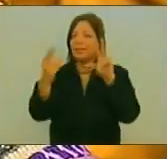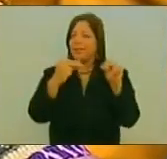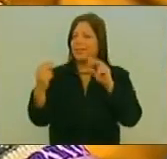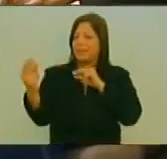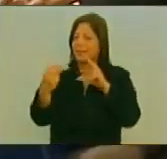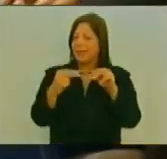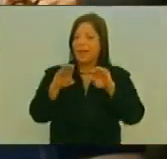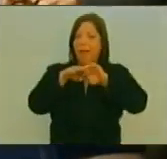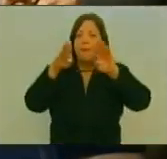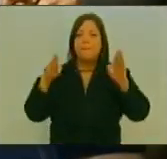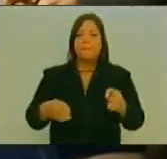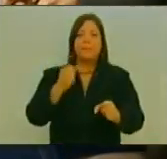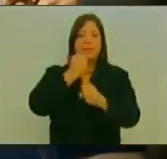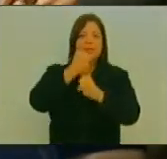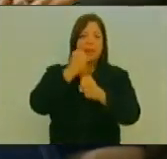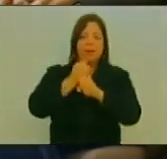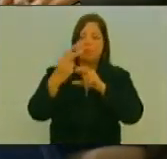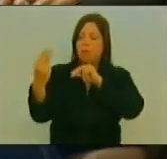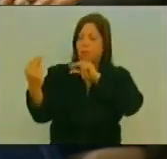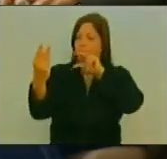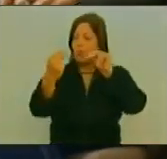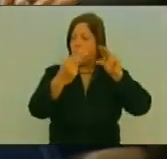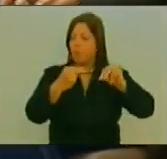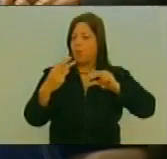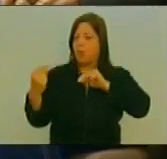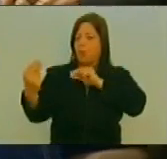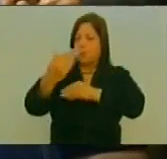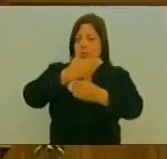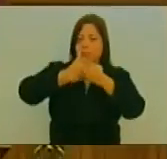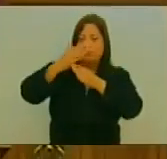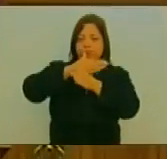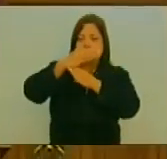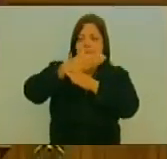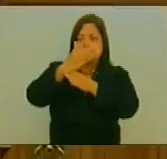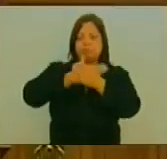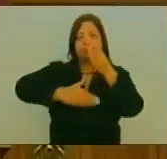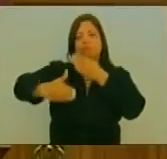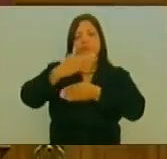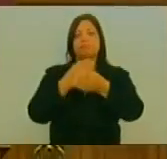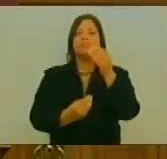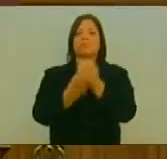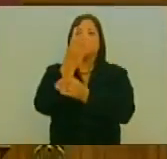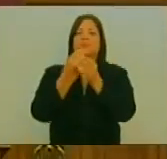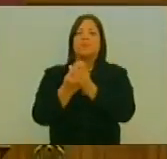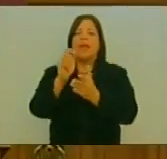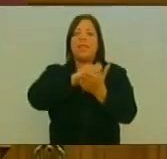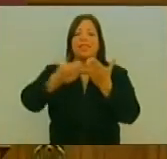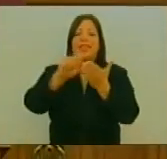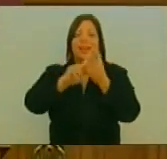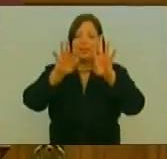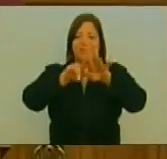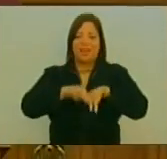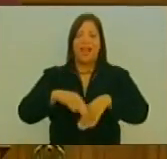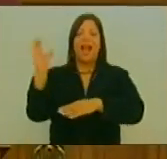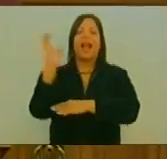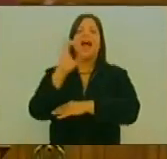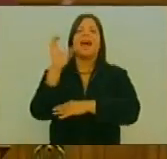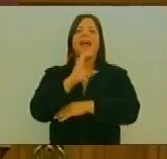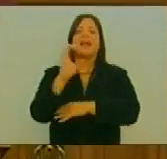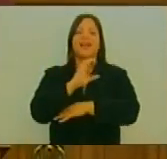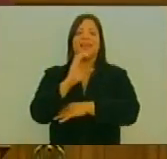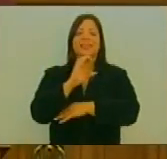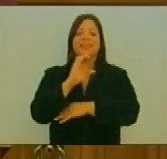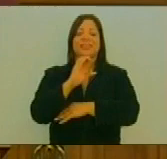En Mesas De Trabajo De Esos Debates De Esas Mesas De Trabajo Surgió La Declaración De Caracas Que Ya